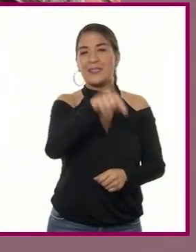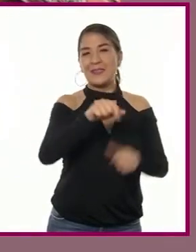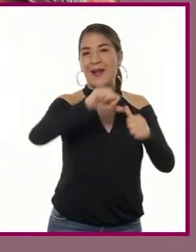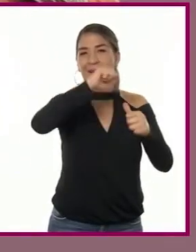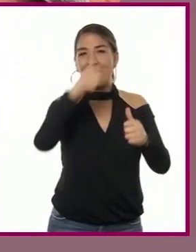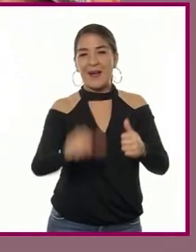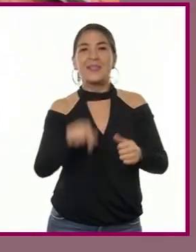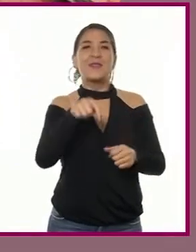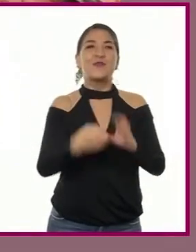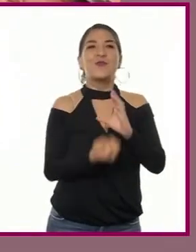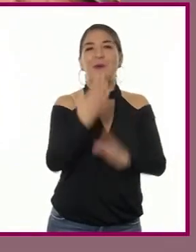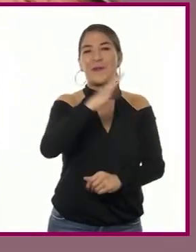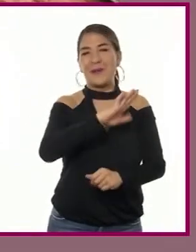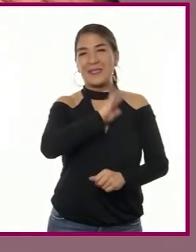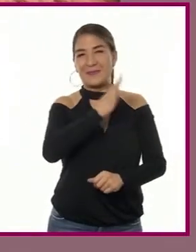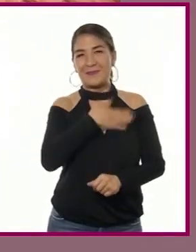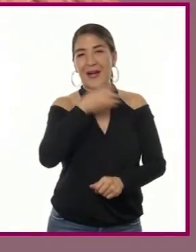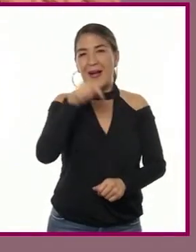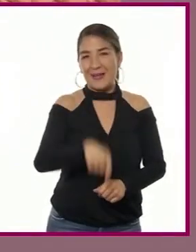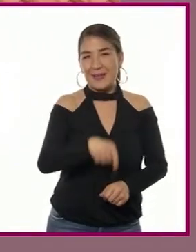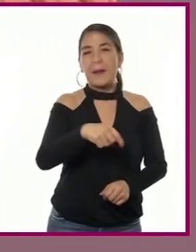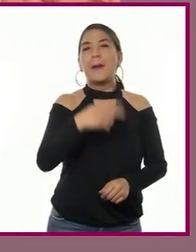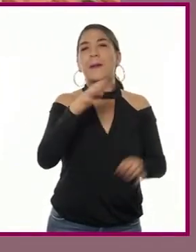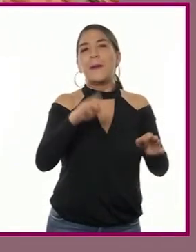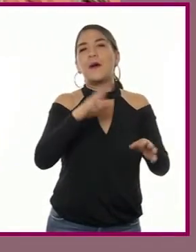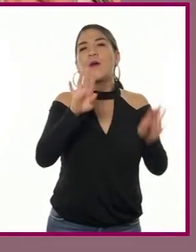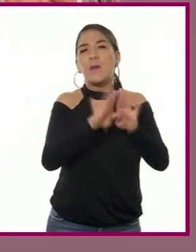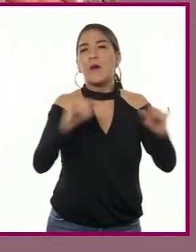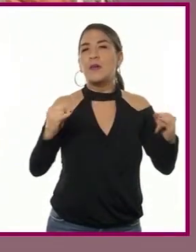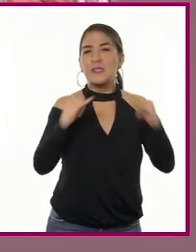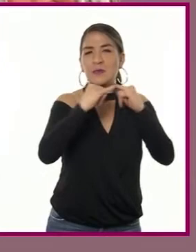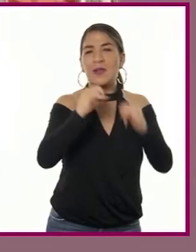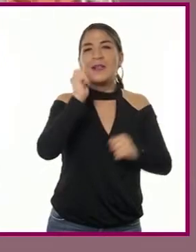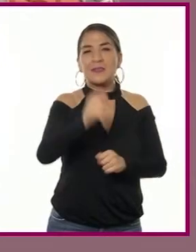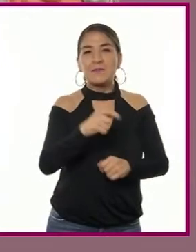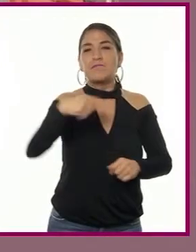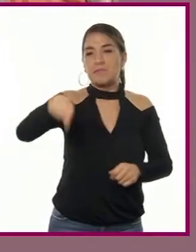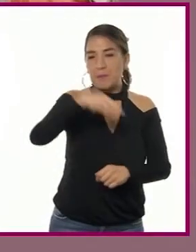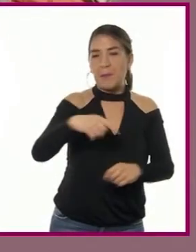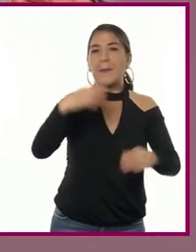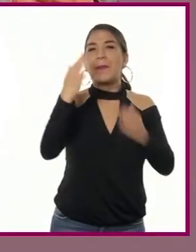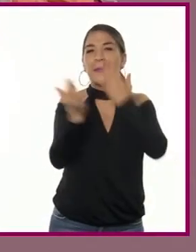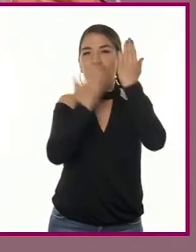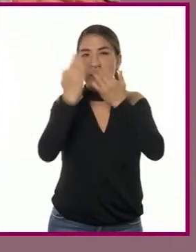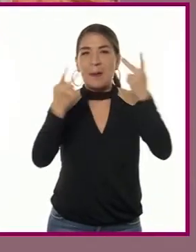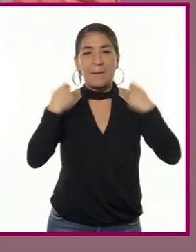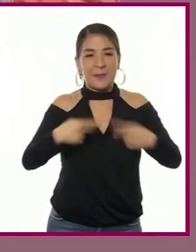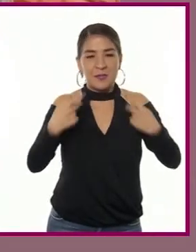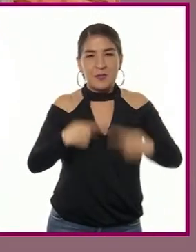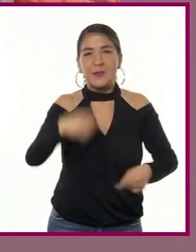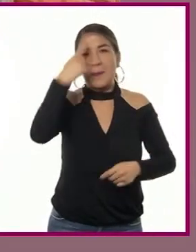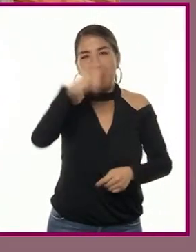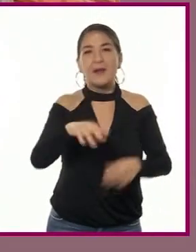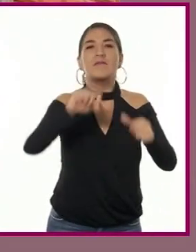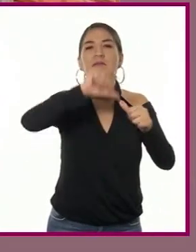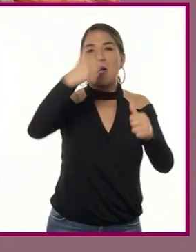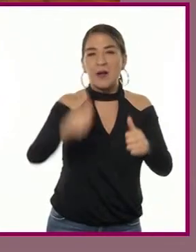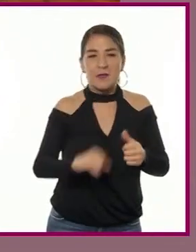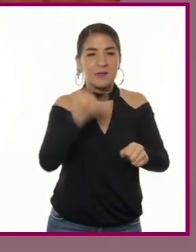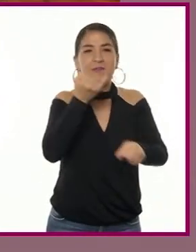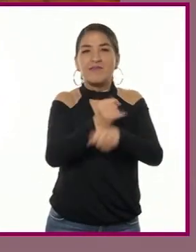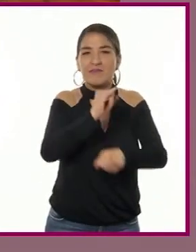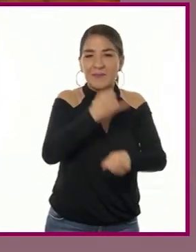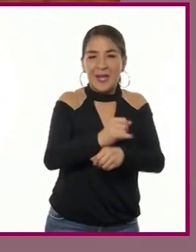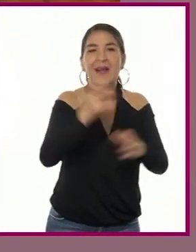Nueva España, institución que tuvo como propósito formar a escultores, pintores, arquitectos y grabadores